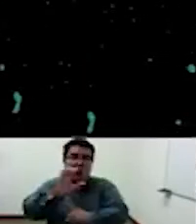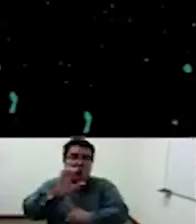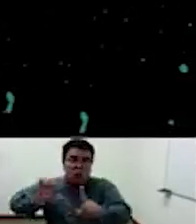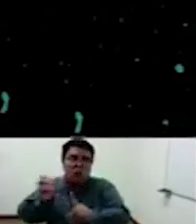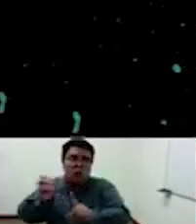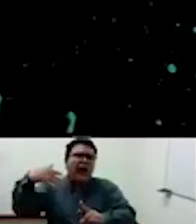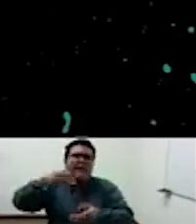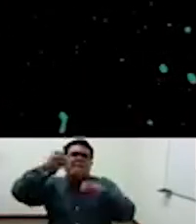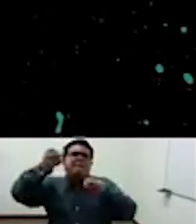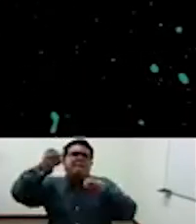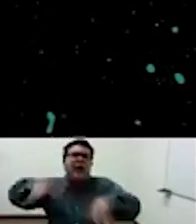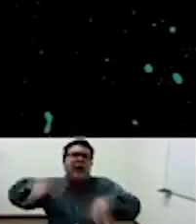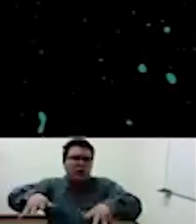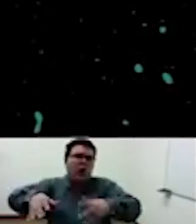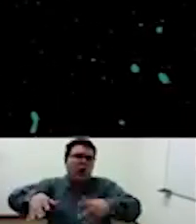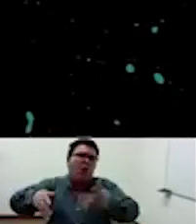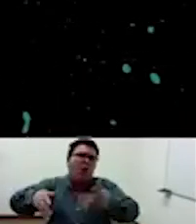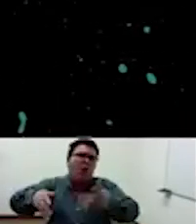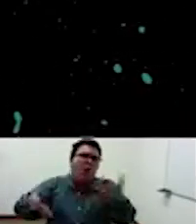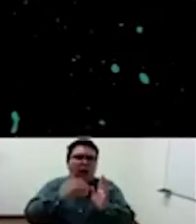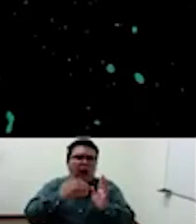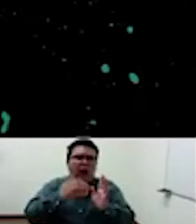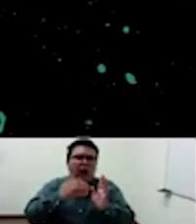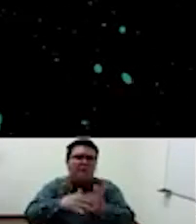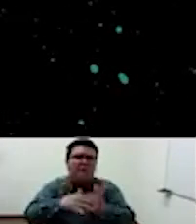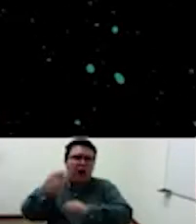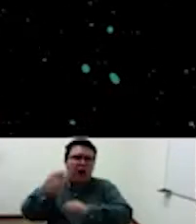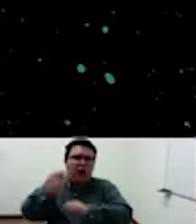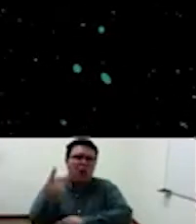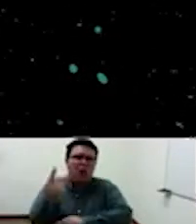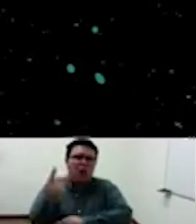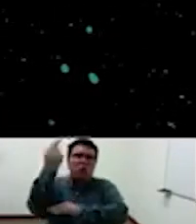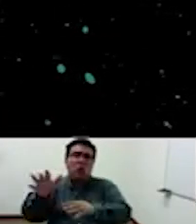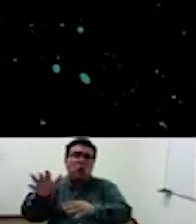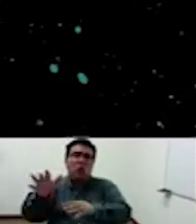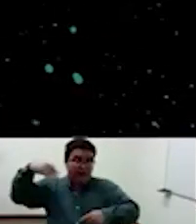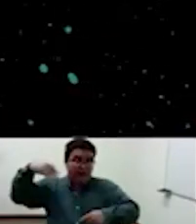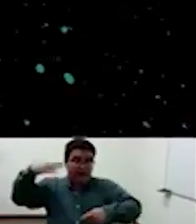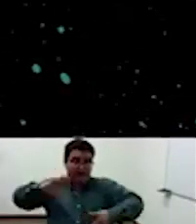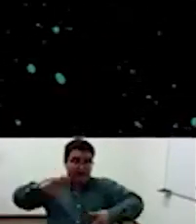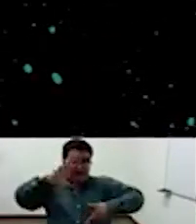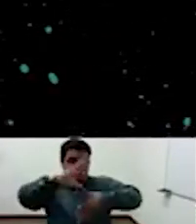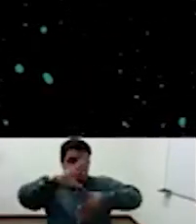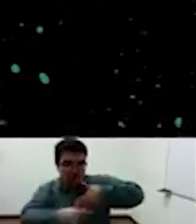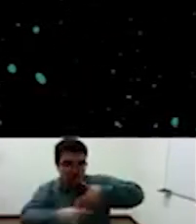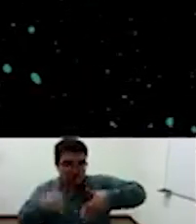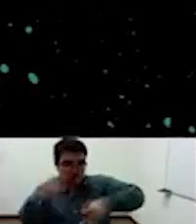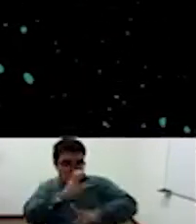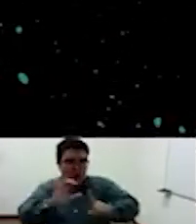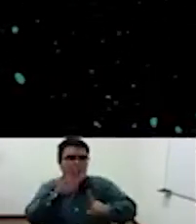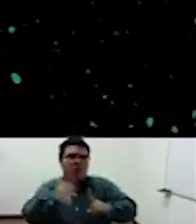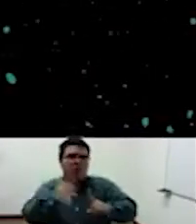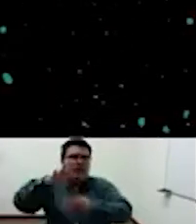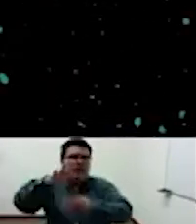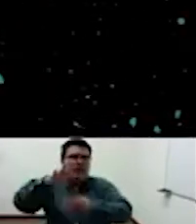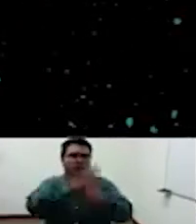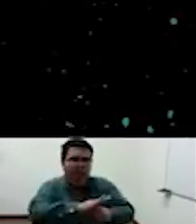cultural social y político de toda de toda una serie de culturas no porque él